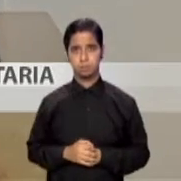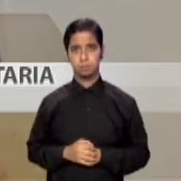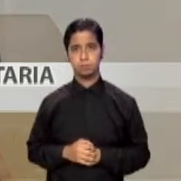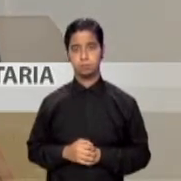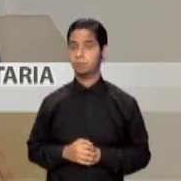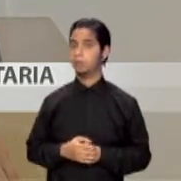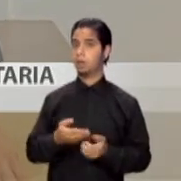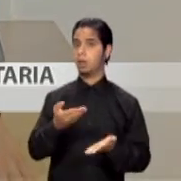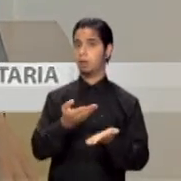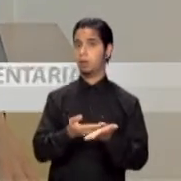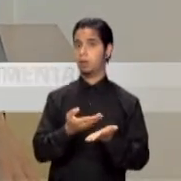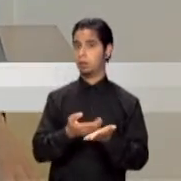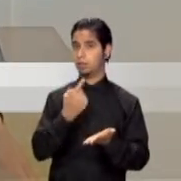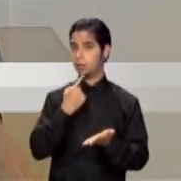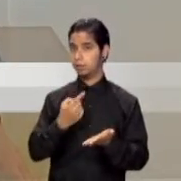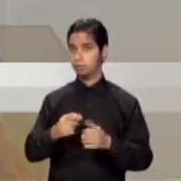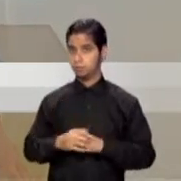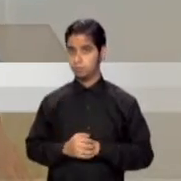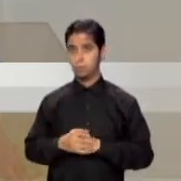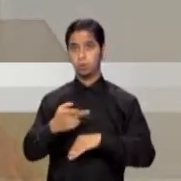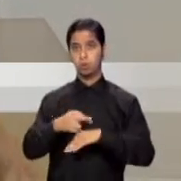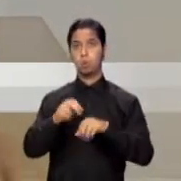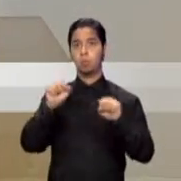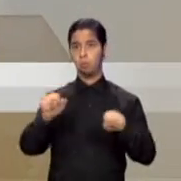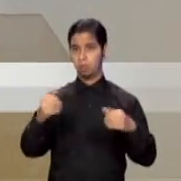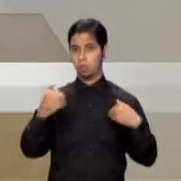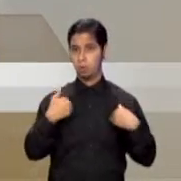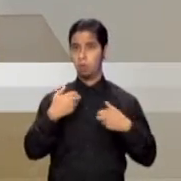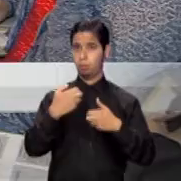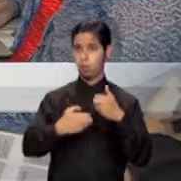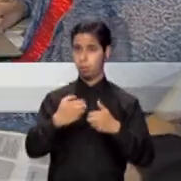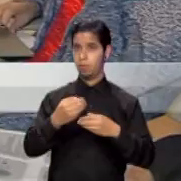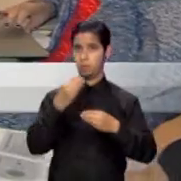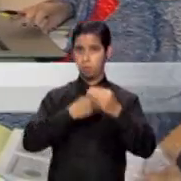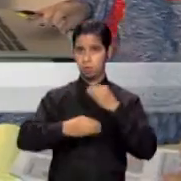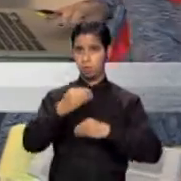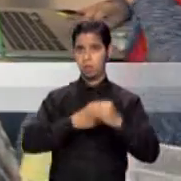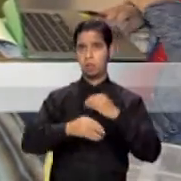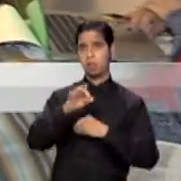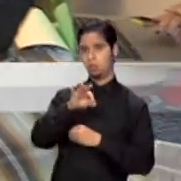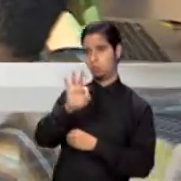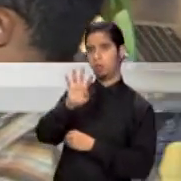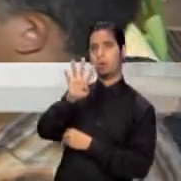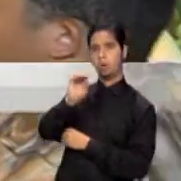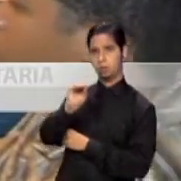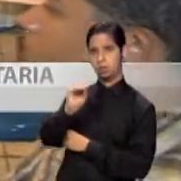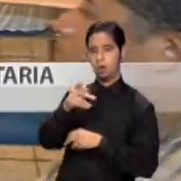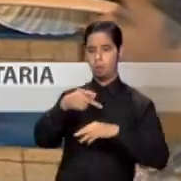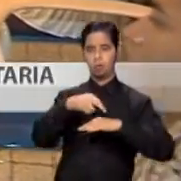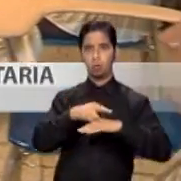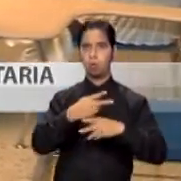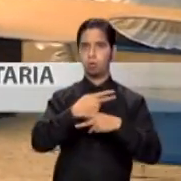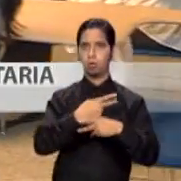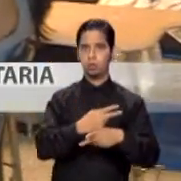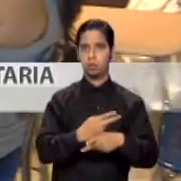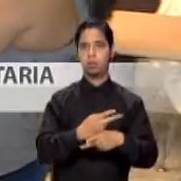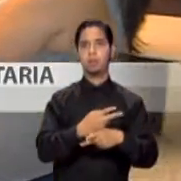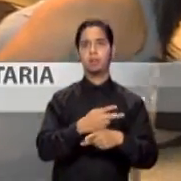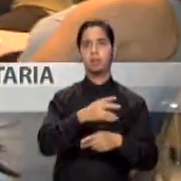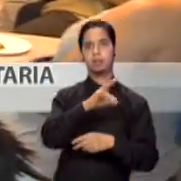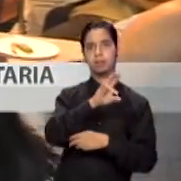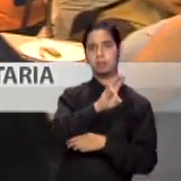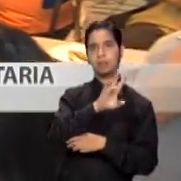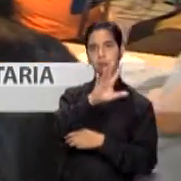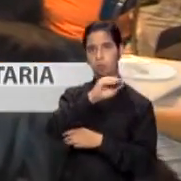demuestra que Puerto Rico es vulnerable a enfrentar una crisis alimentaria. En el 1940 Puerto Rico producía el 65% de todos los